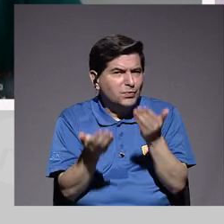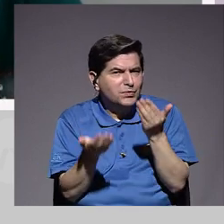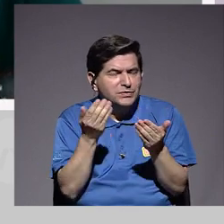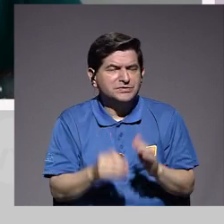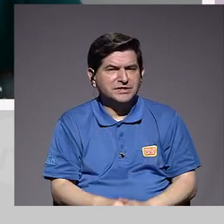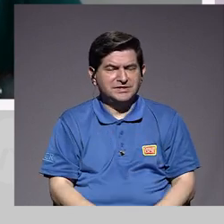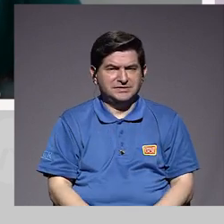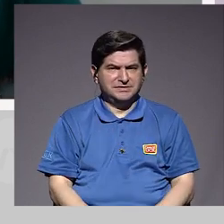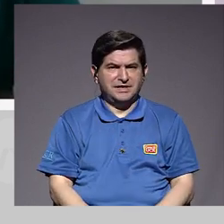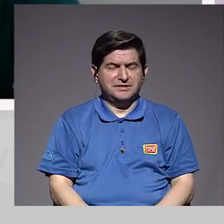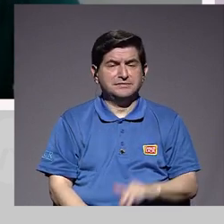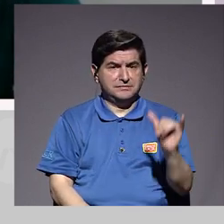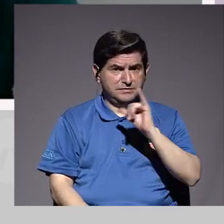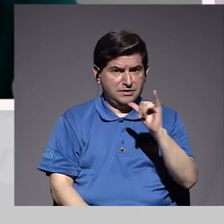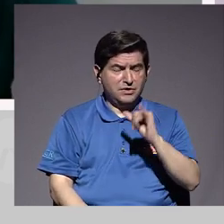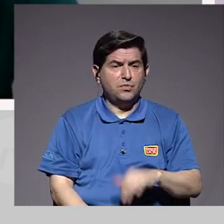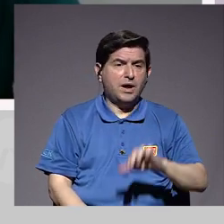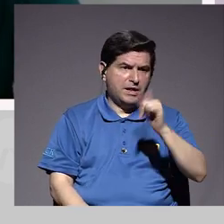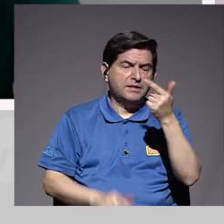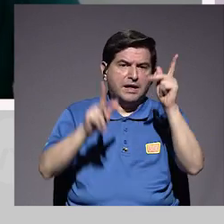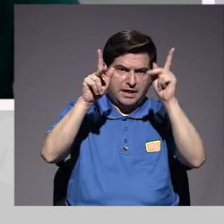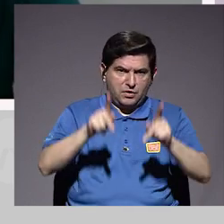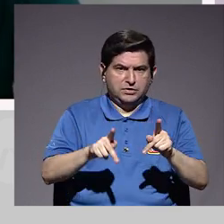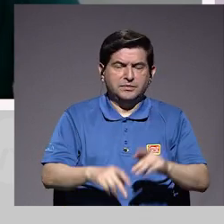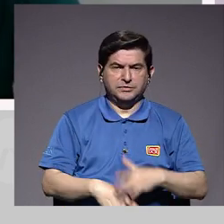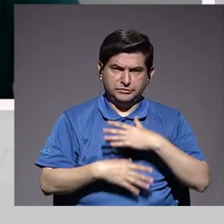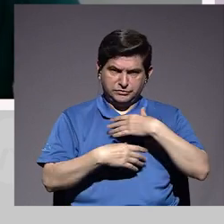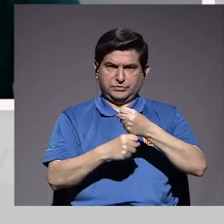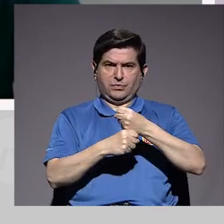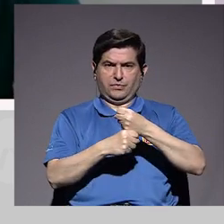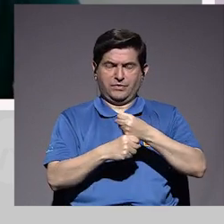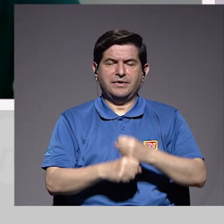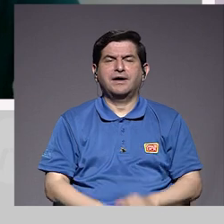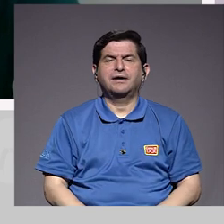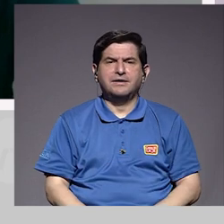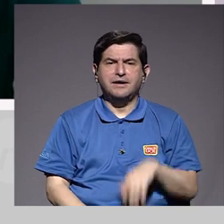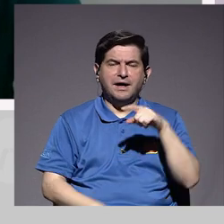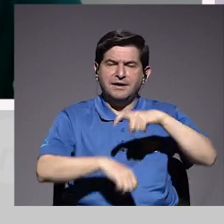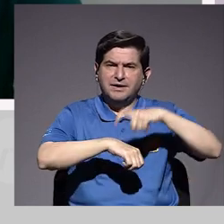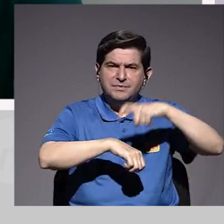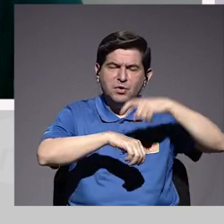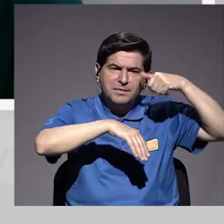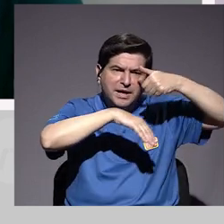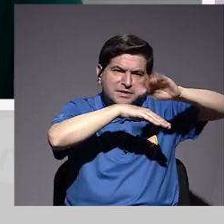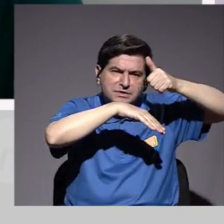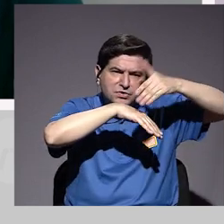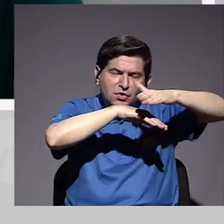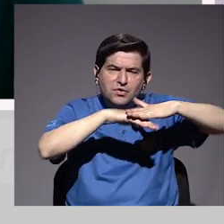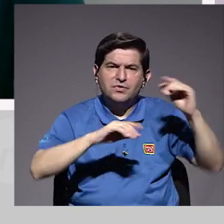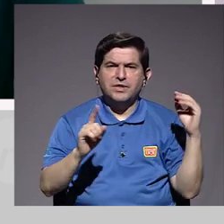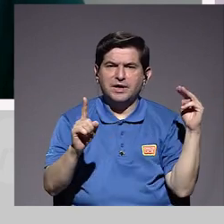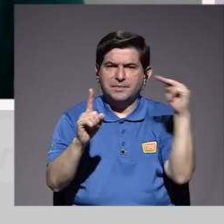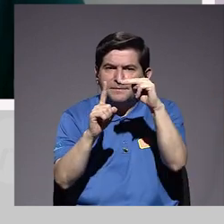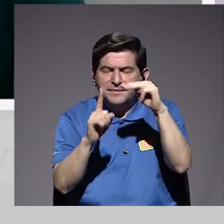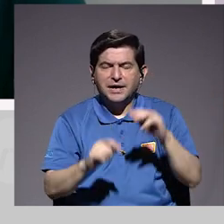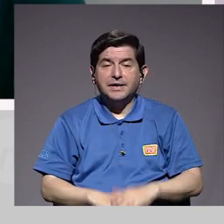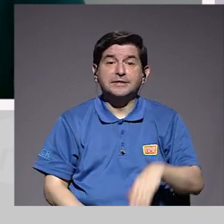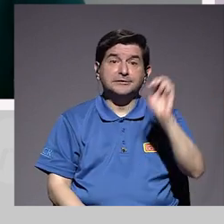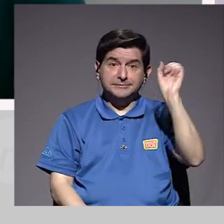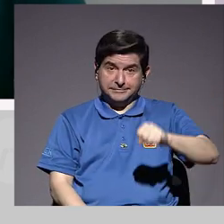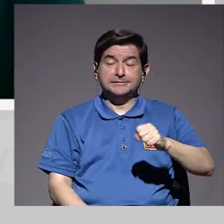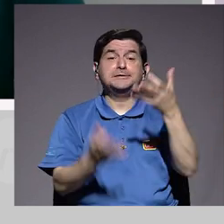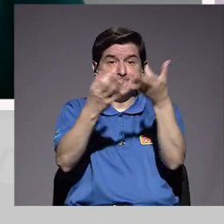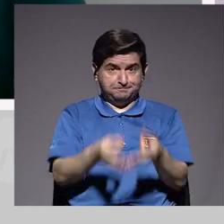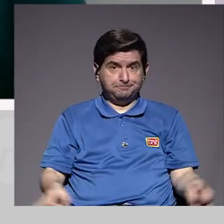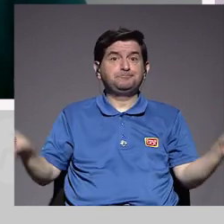perdón, y estar seguros, ¿verdad? También de la otra persona, ¿verdad? Que haya una confianza a la hora de mandar un mensaje o imágenes.